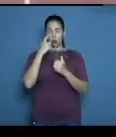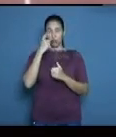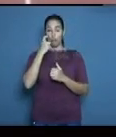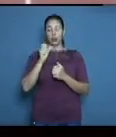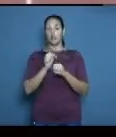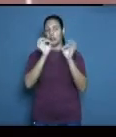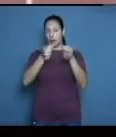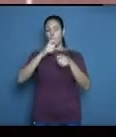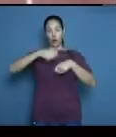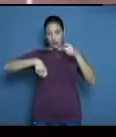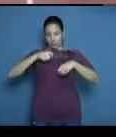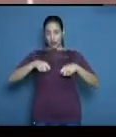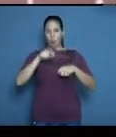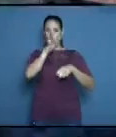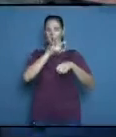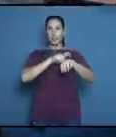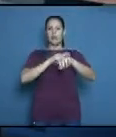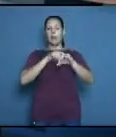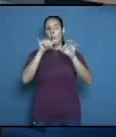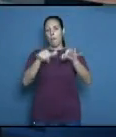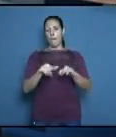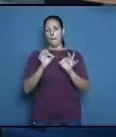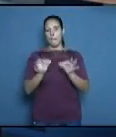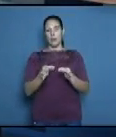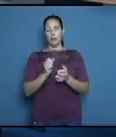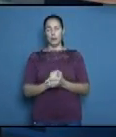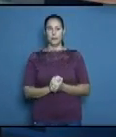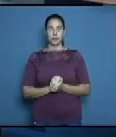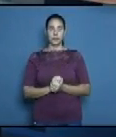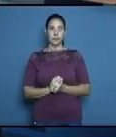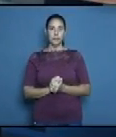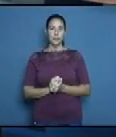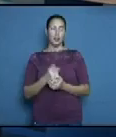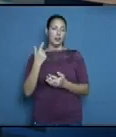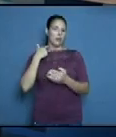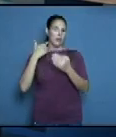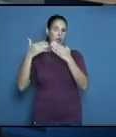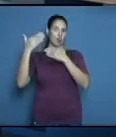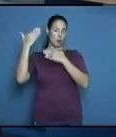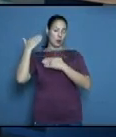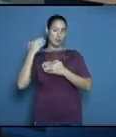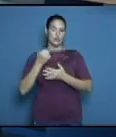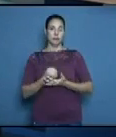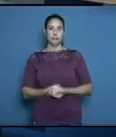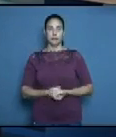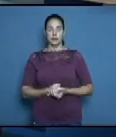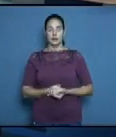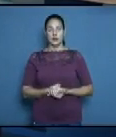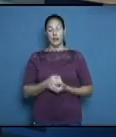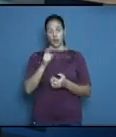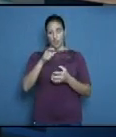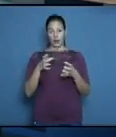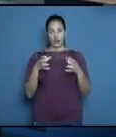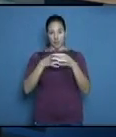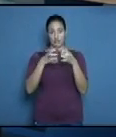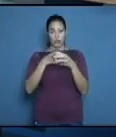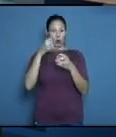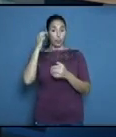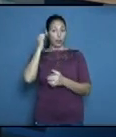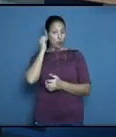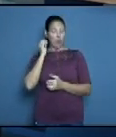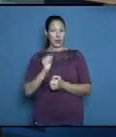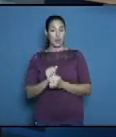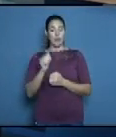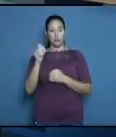Juegos Panamericanos de La Habana exactamente en 1991 este conjunto lo integran además